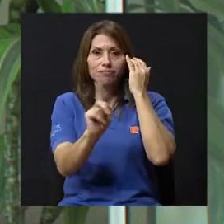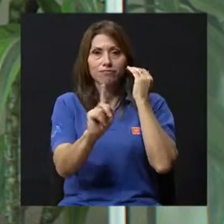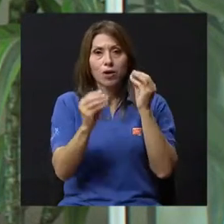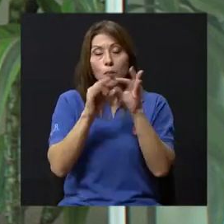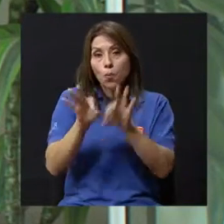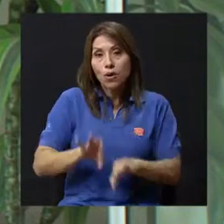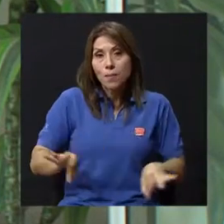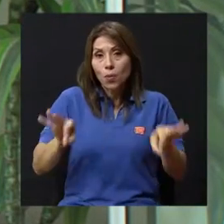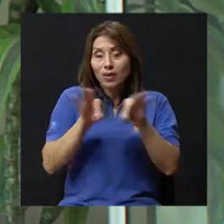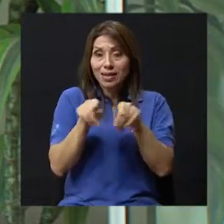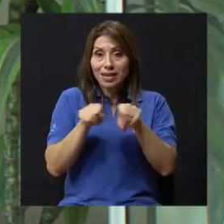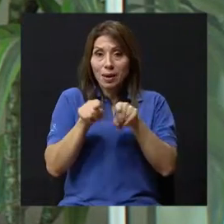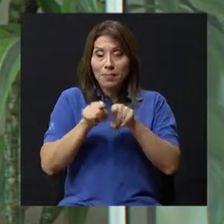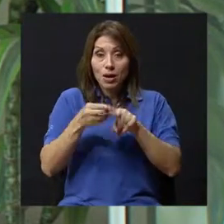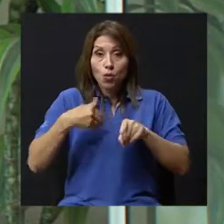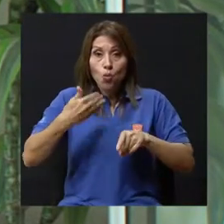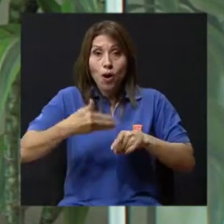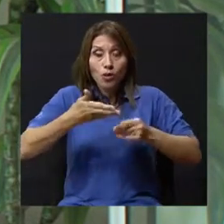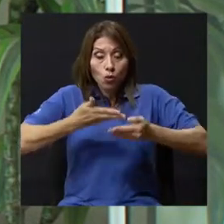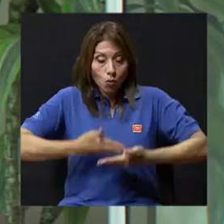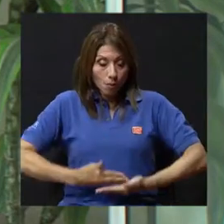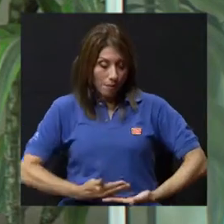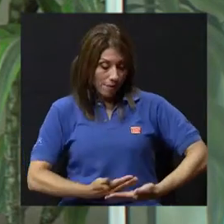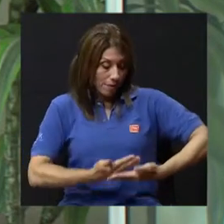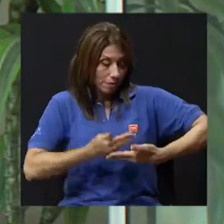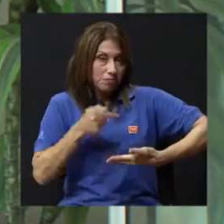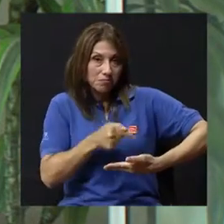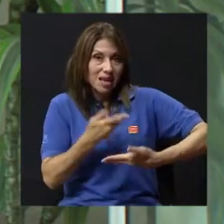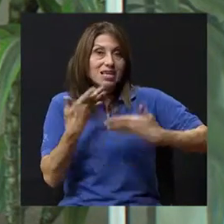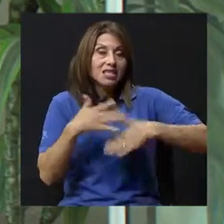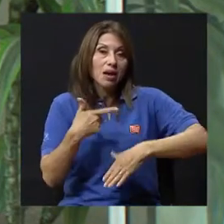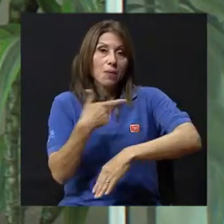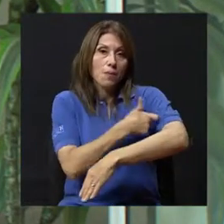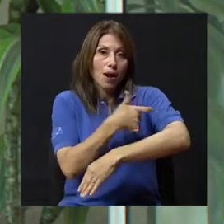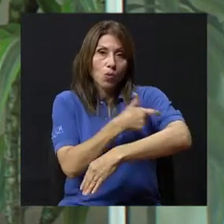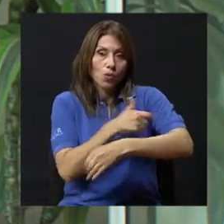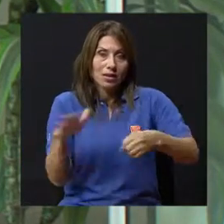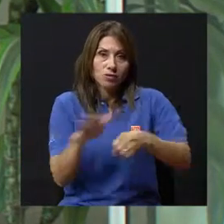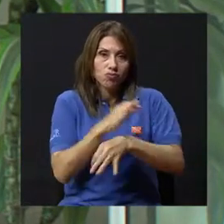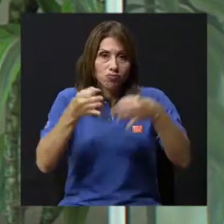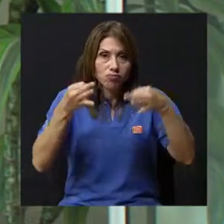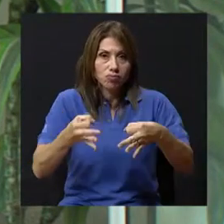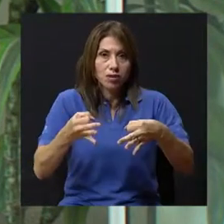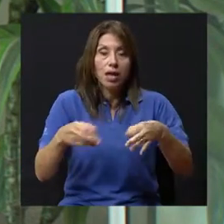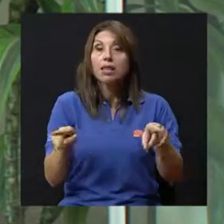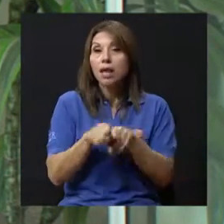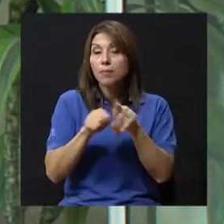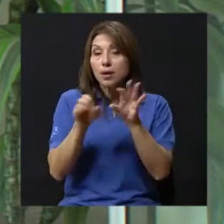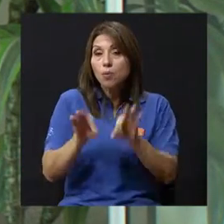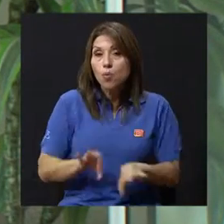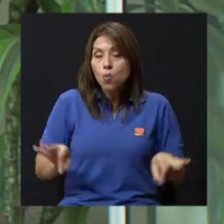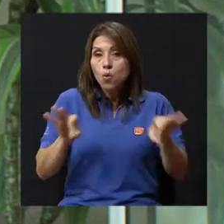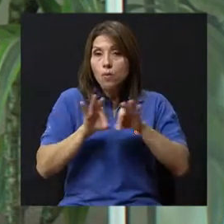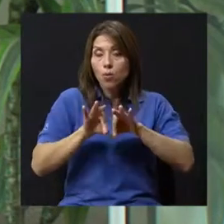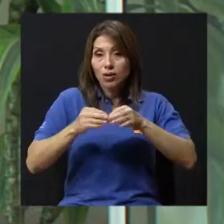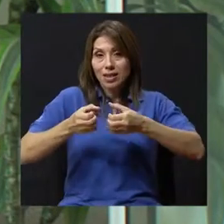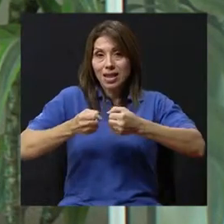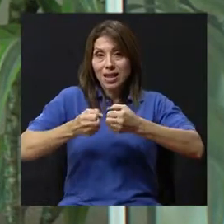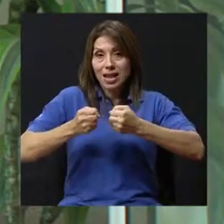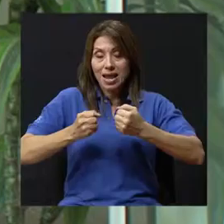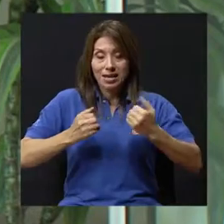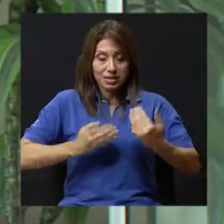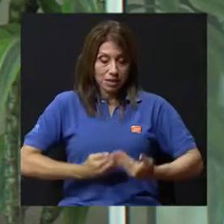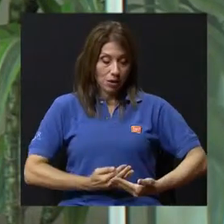recién nacido tenga las vacunas completas. La leche materna, importantísima, porque eso también previene las infecciones